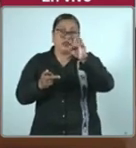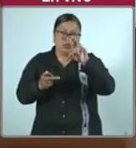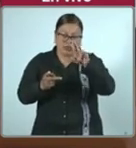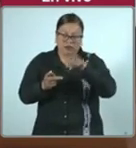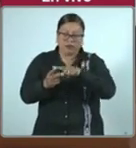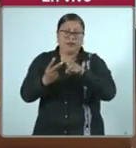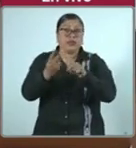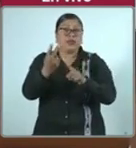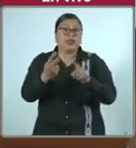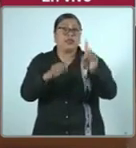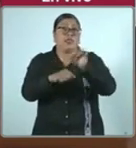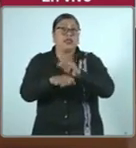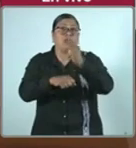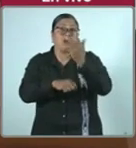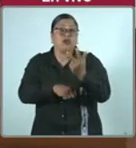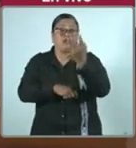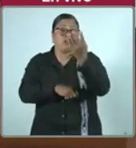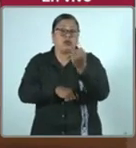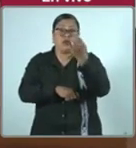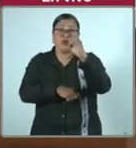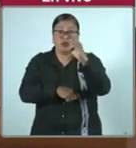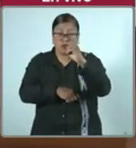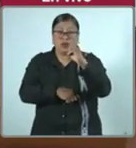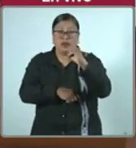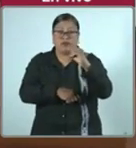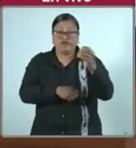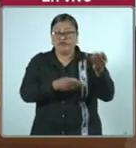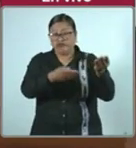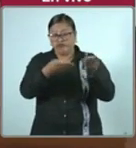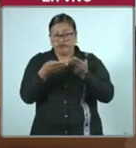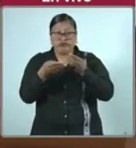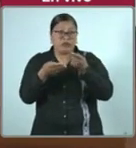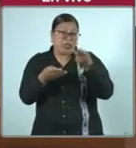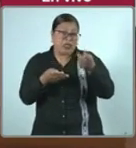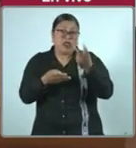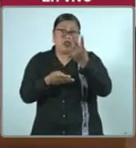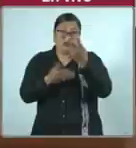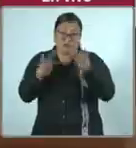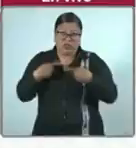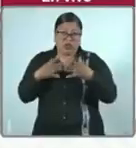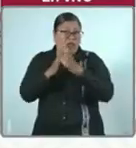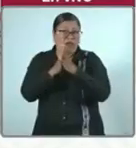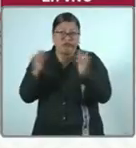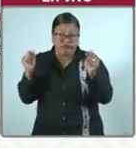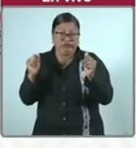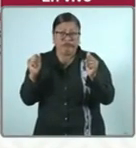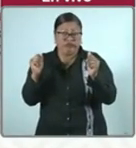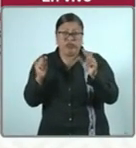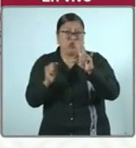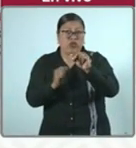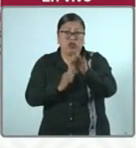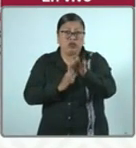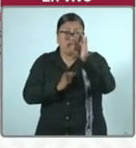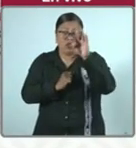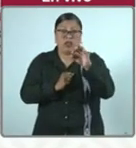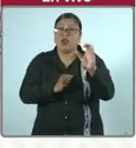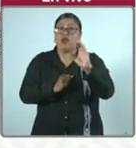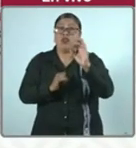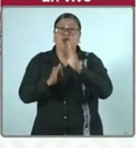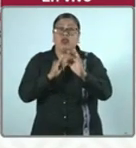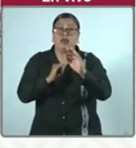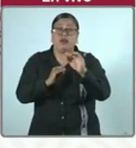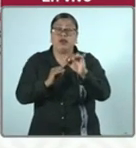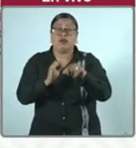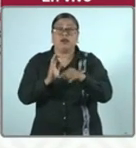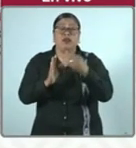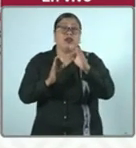Comentarles que los días 8 y 9 de octubre recibimos estos reportes de estas dos personas que se encuentran desaparecidas. Ellas fueron vistas por última vez